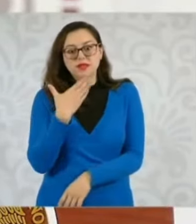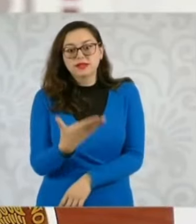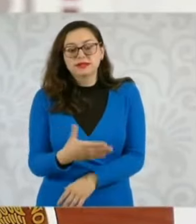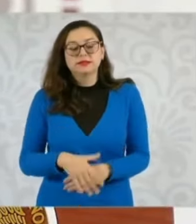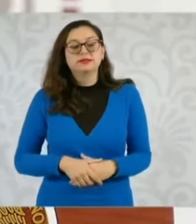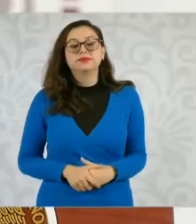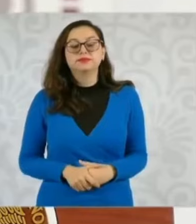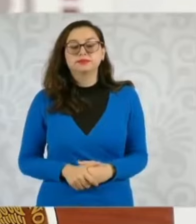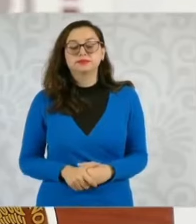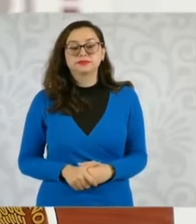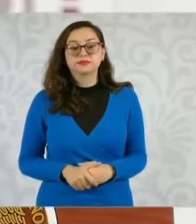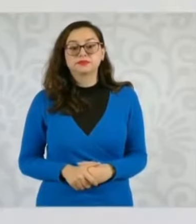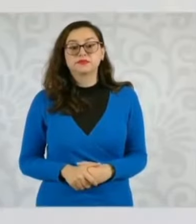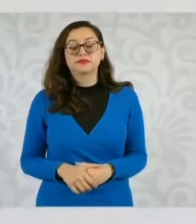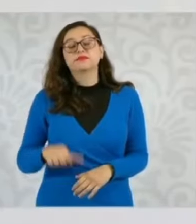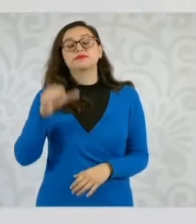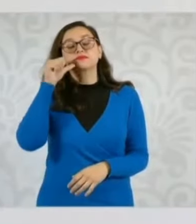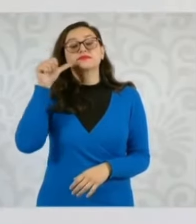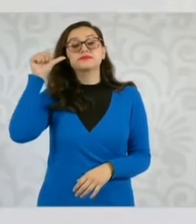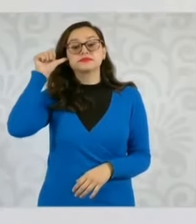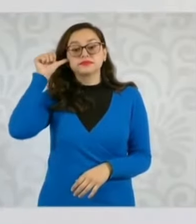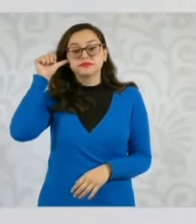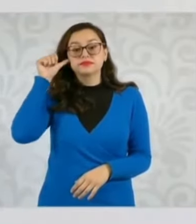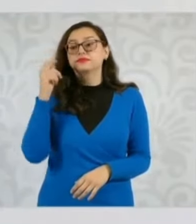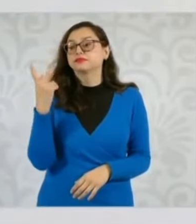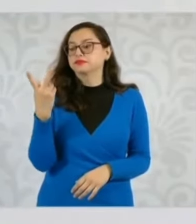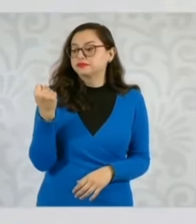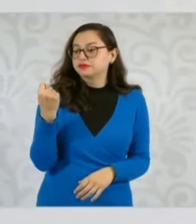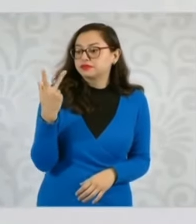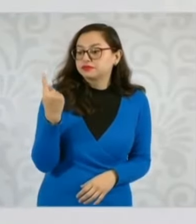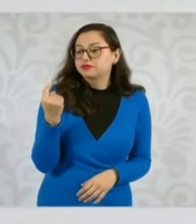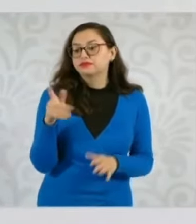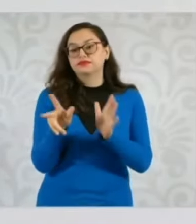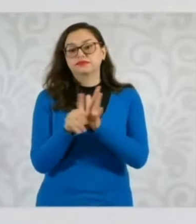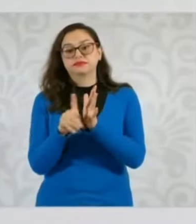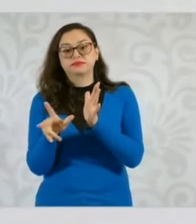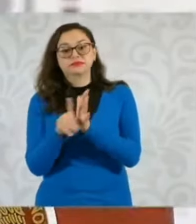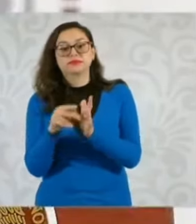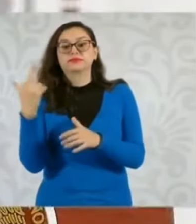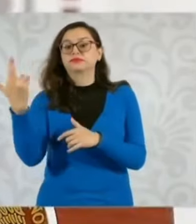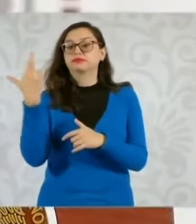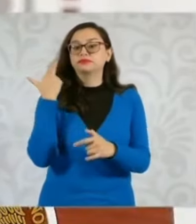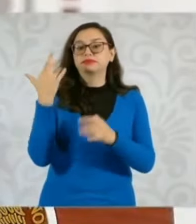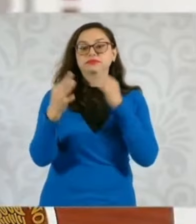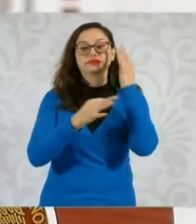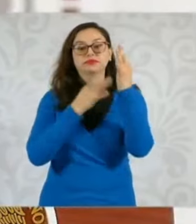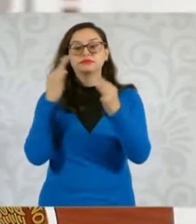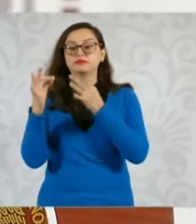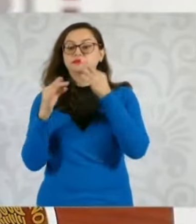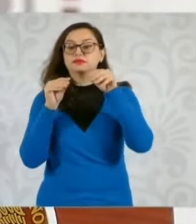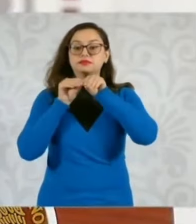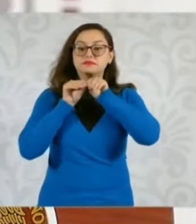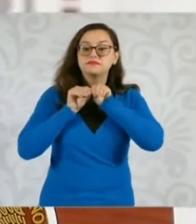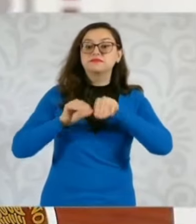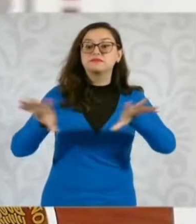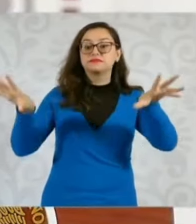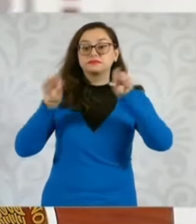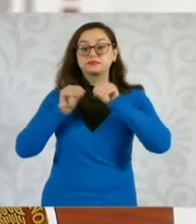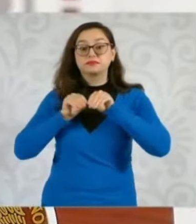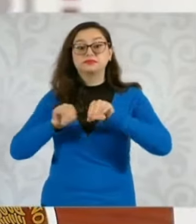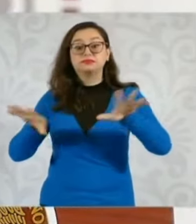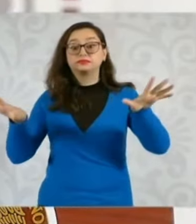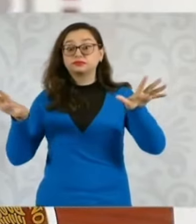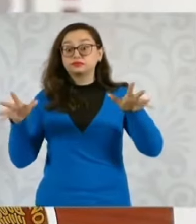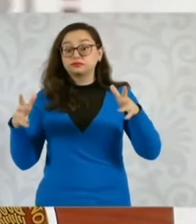Porque ayer en varios medios ahora resulta que García Luna no… quién